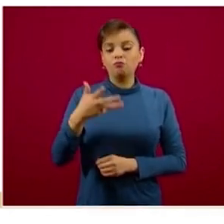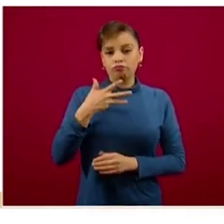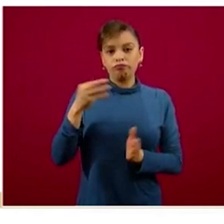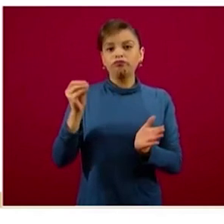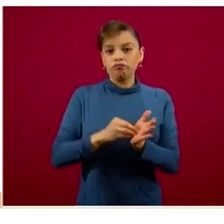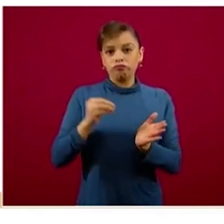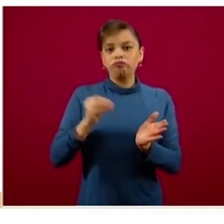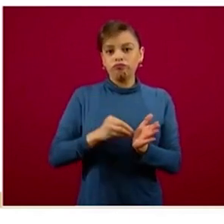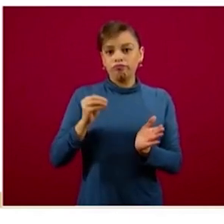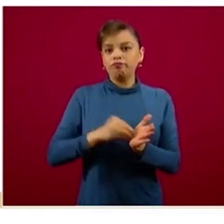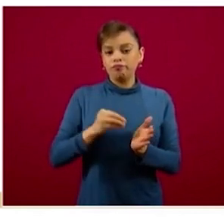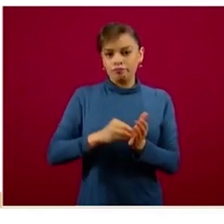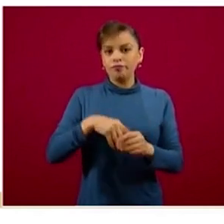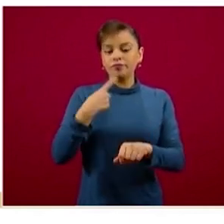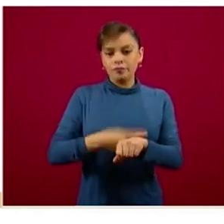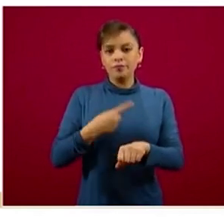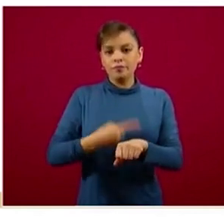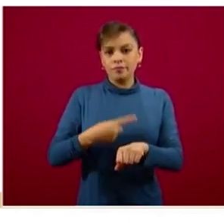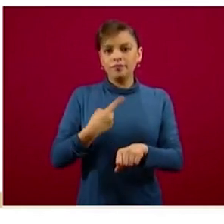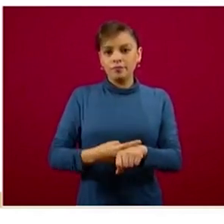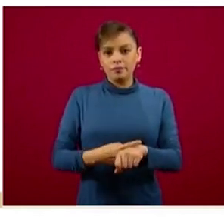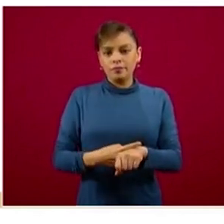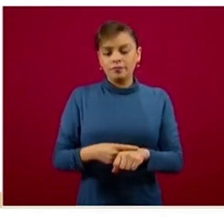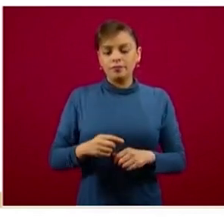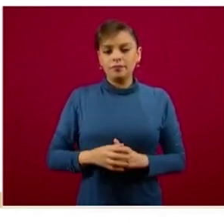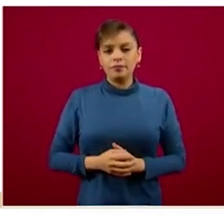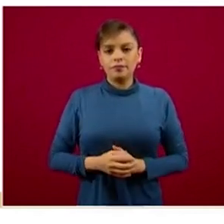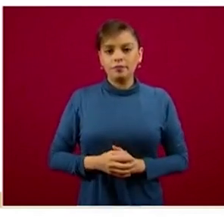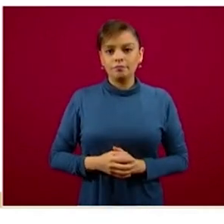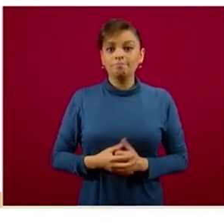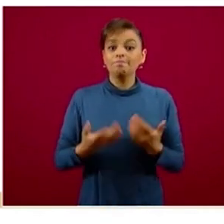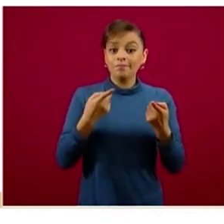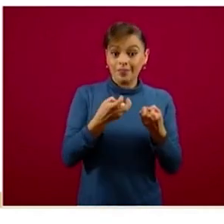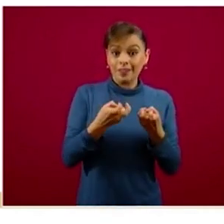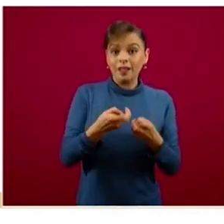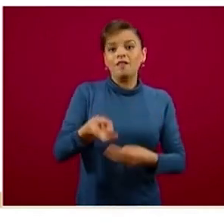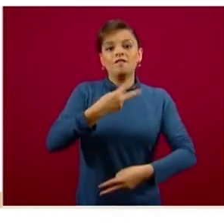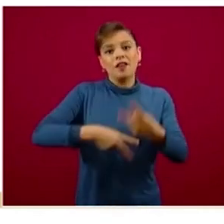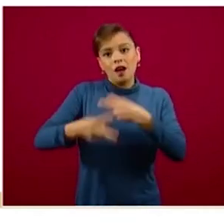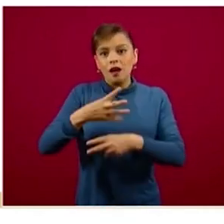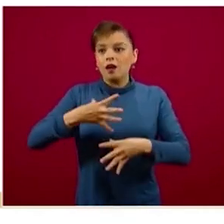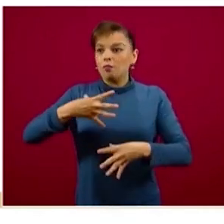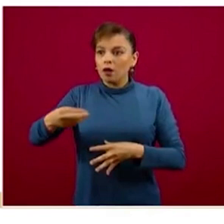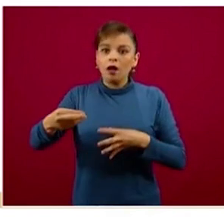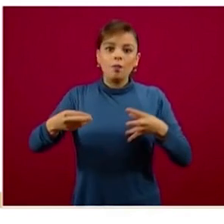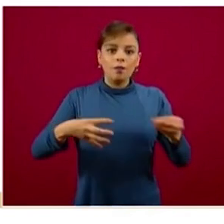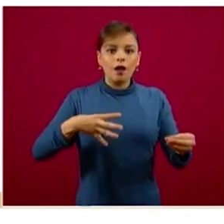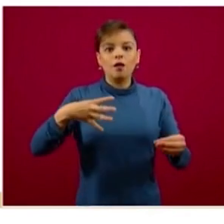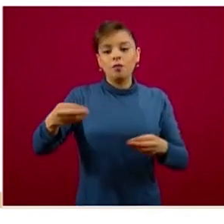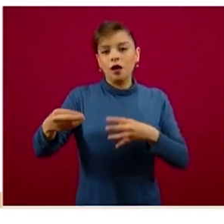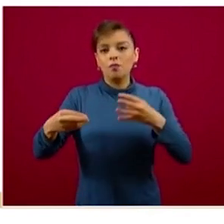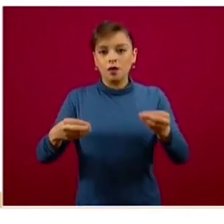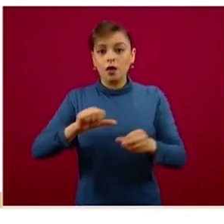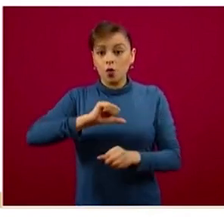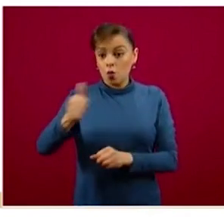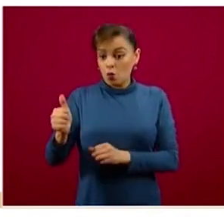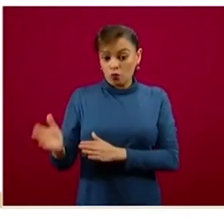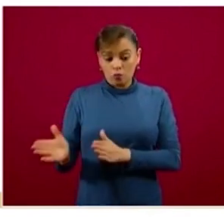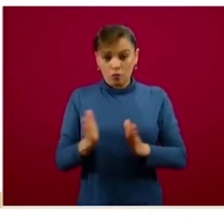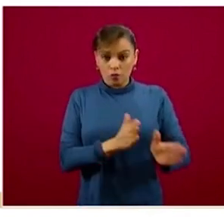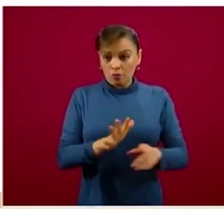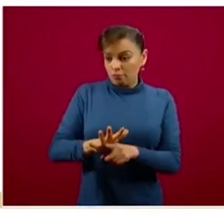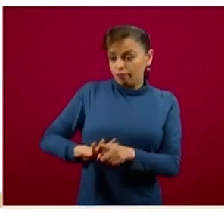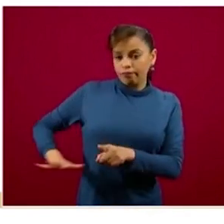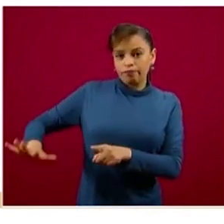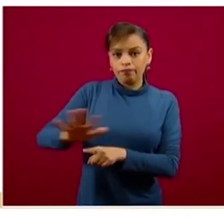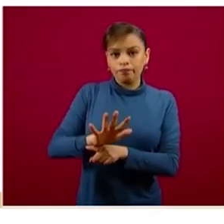personas que tienen enfermedad activa, que están contribuyendo a los contagios, el resto no tienen ya enfermedad porque la